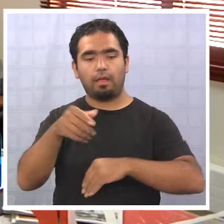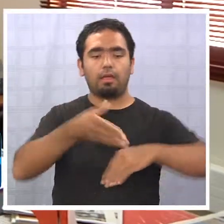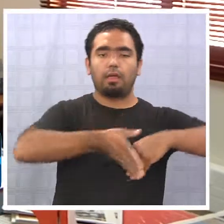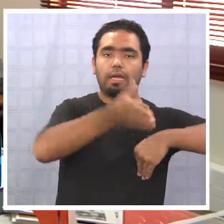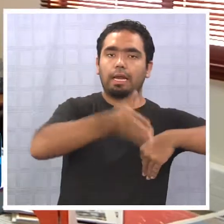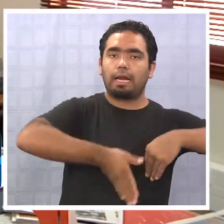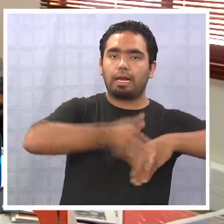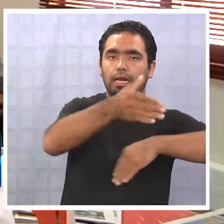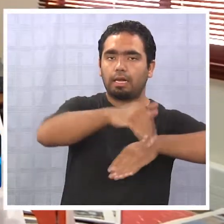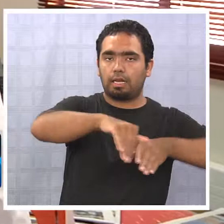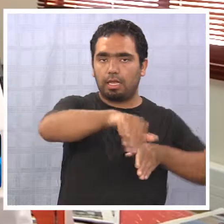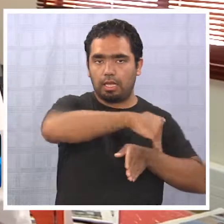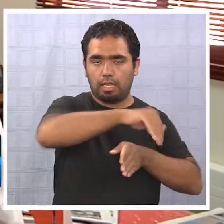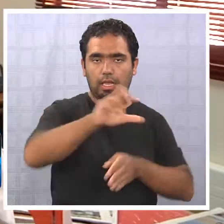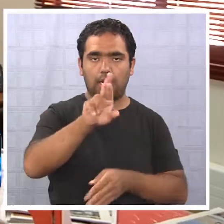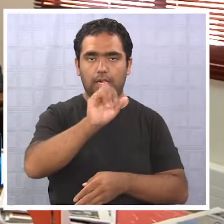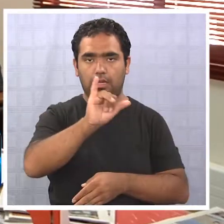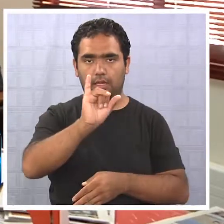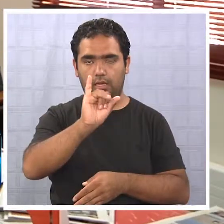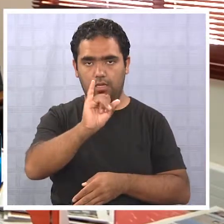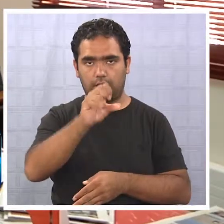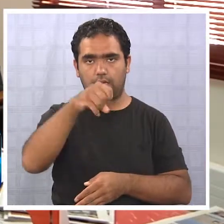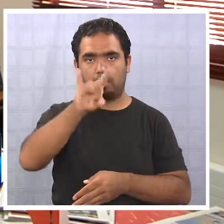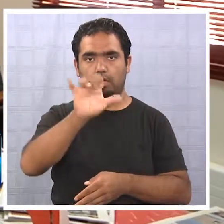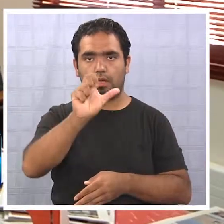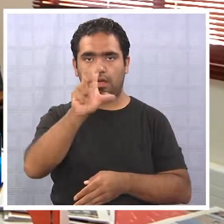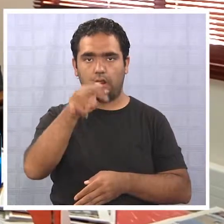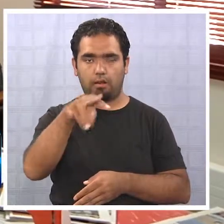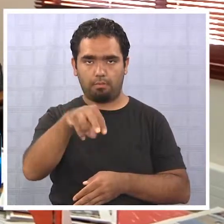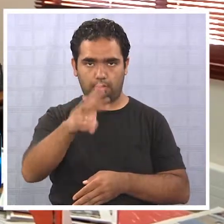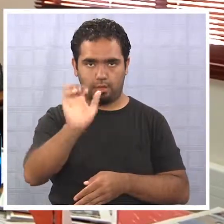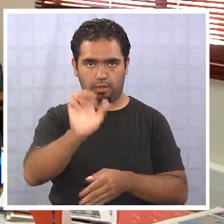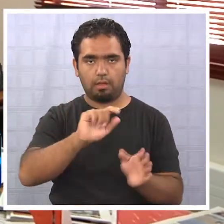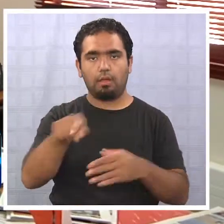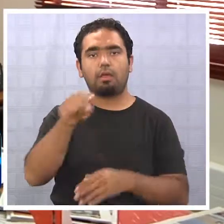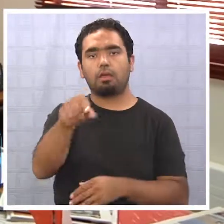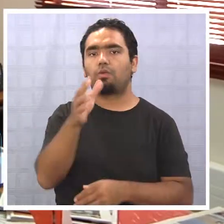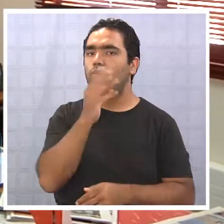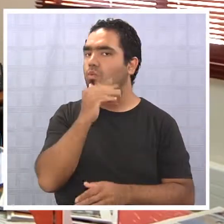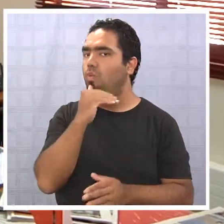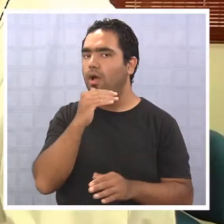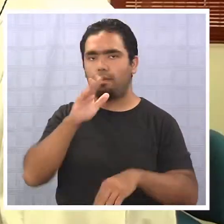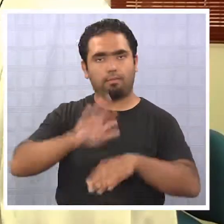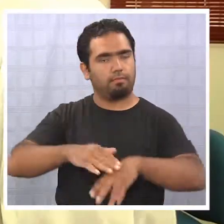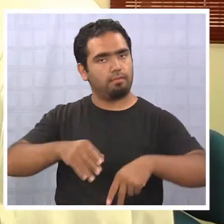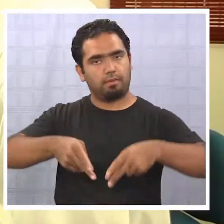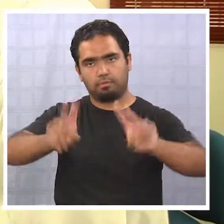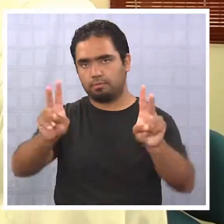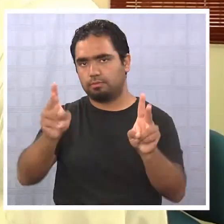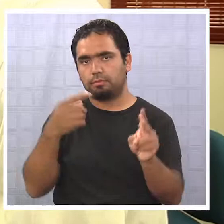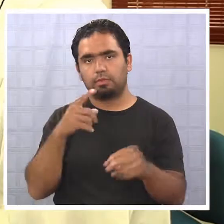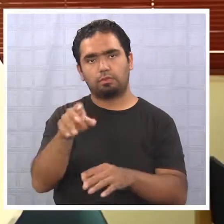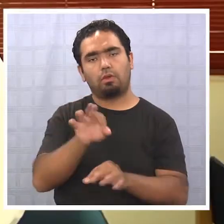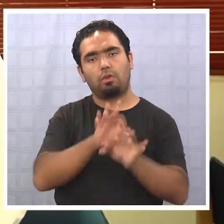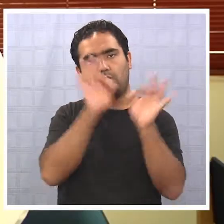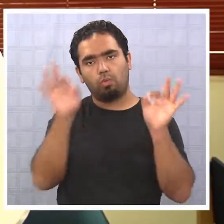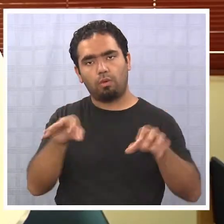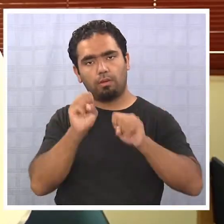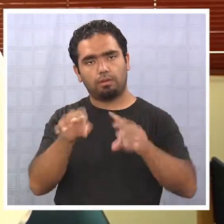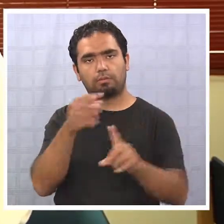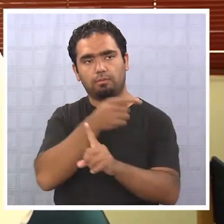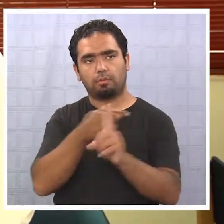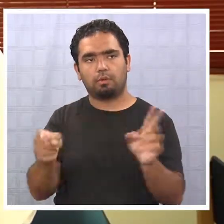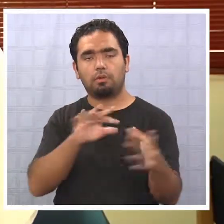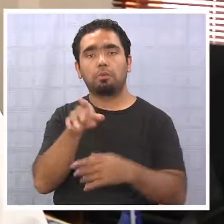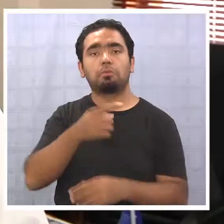me parece, por ahí queda, funciona en educación media sin reconocimiento oficial. No podemos, no podemos nosotros